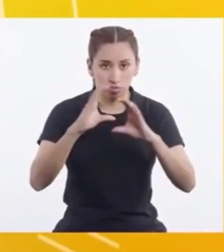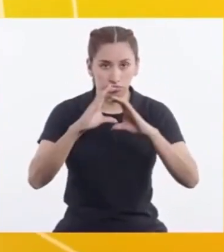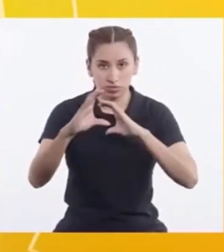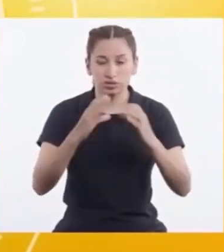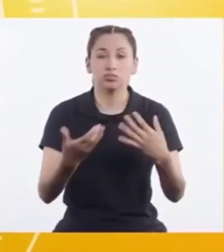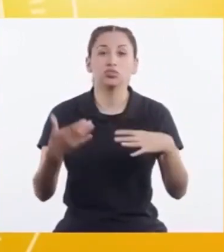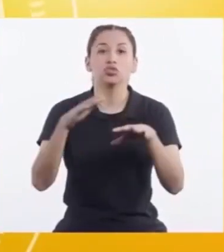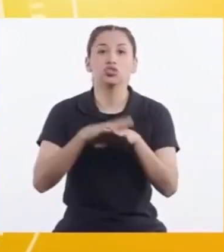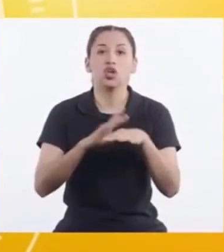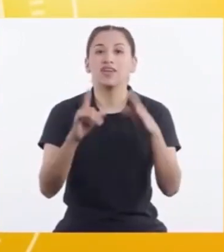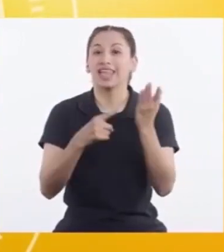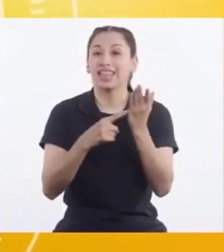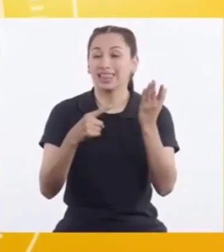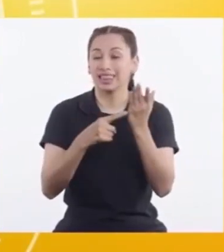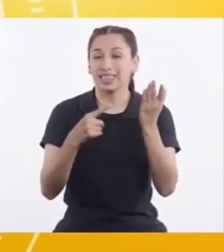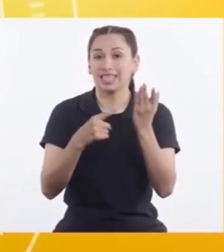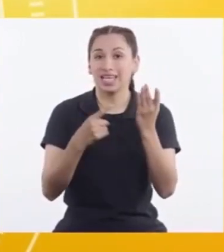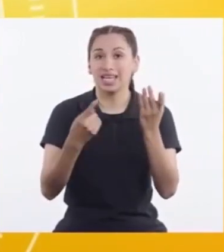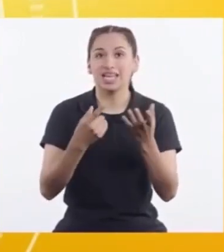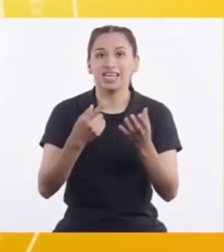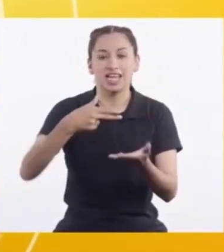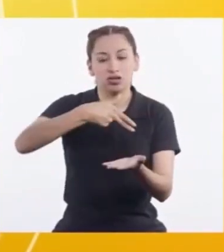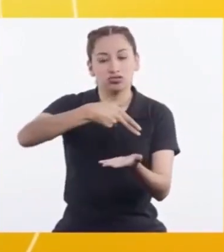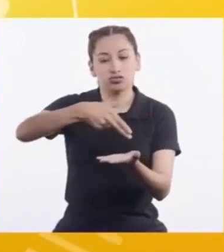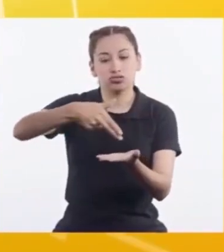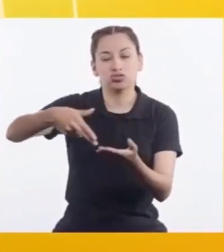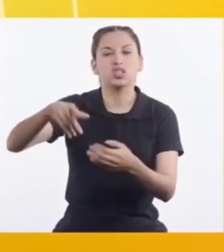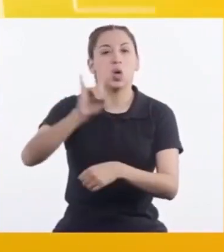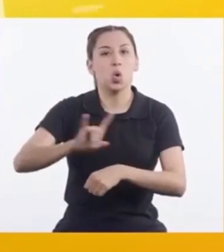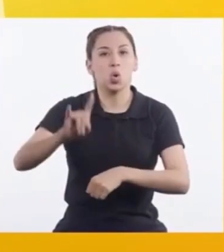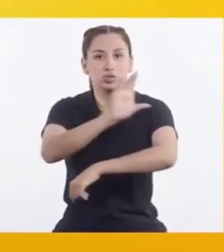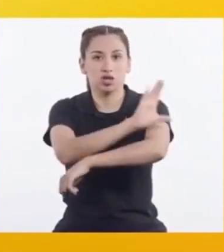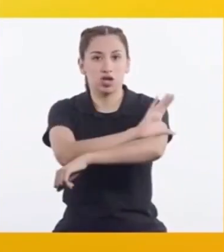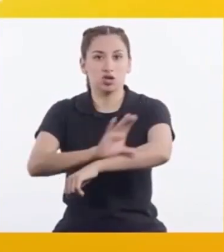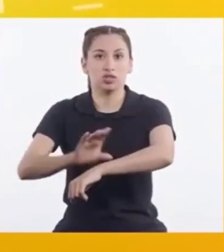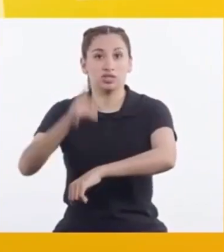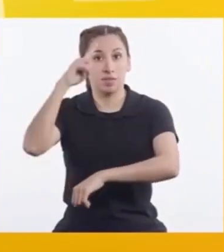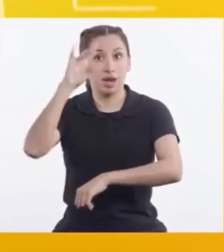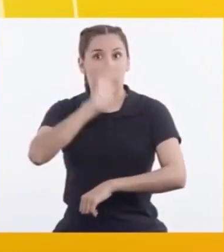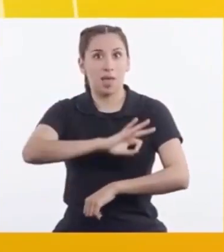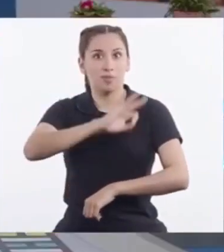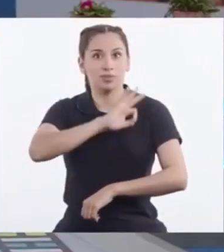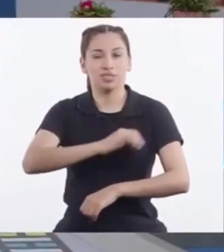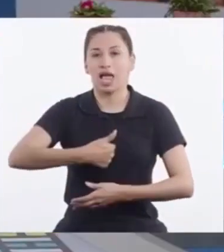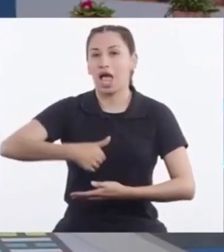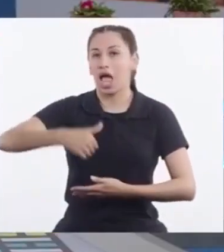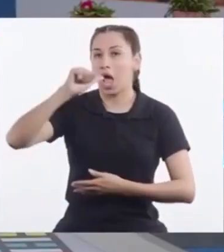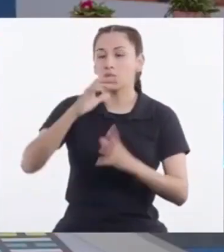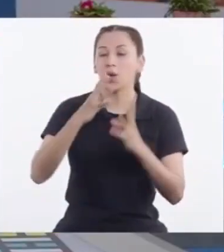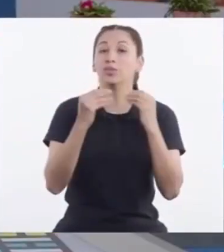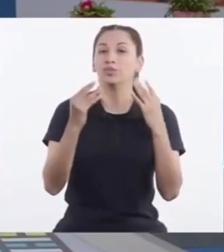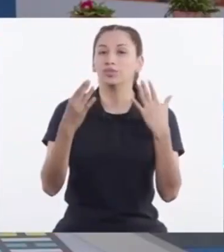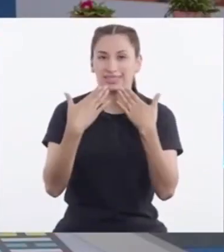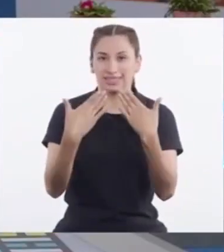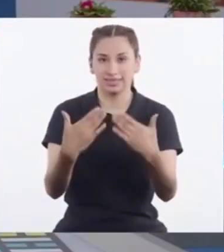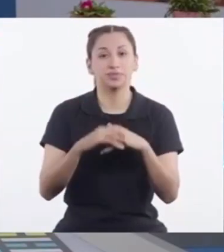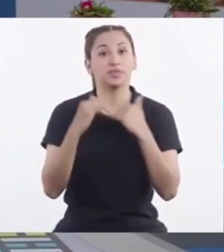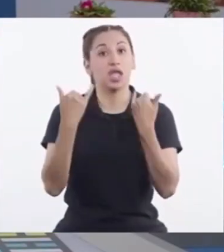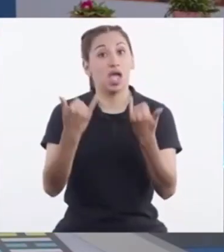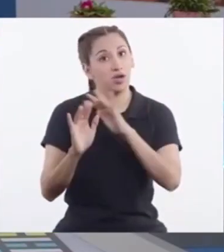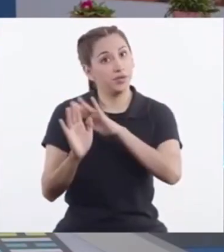Que se usan En la costa Para aprovechar el agua ¡Muchas gracias!